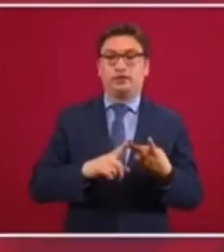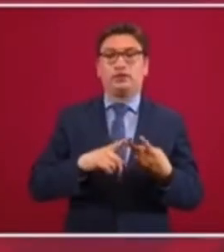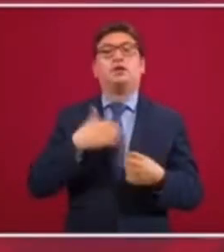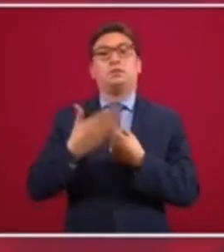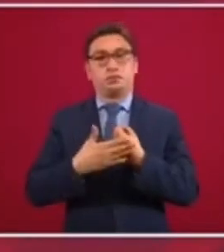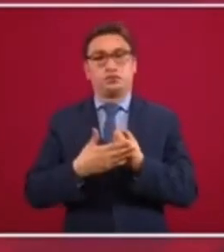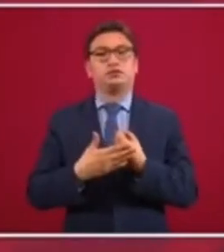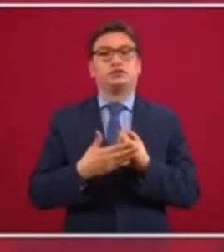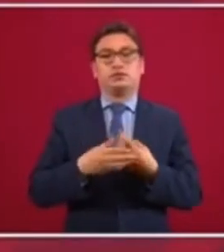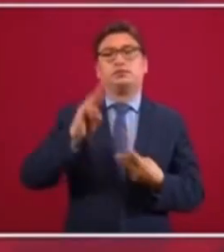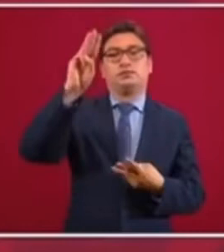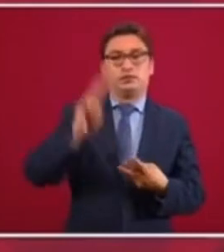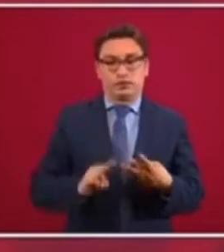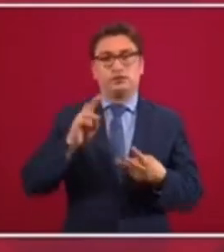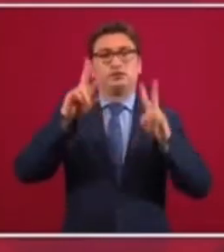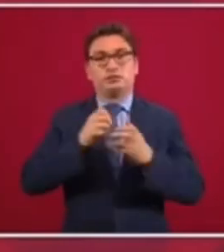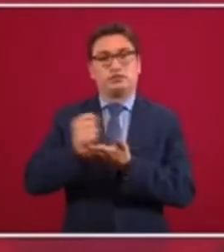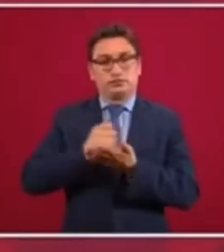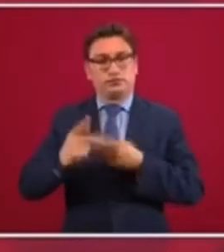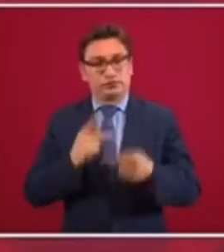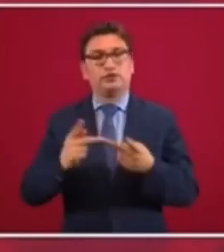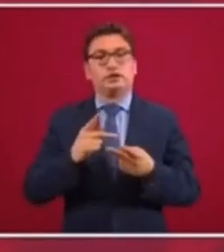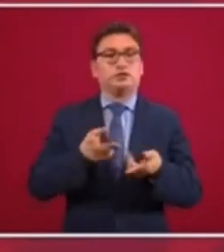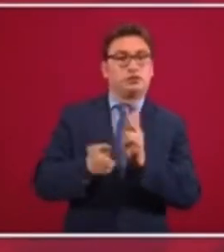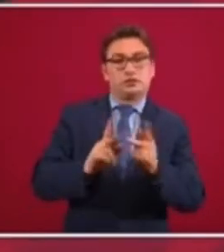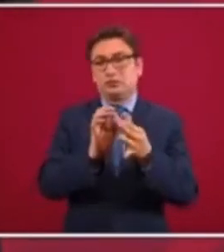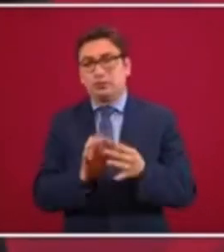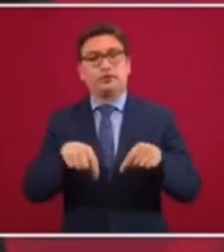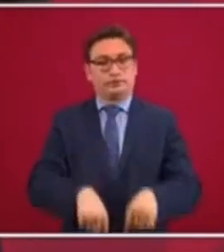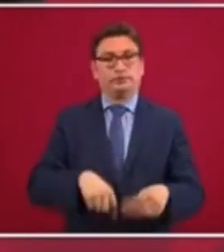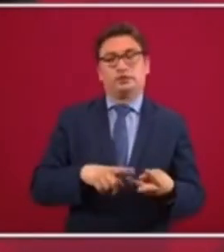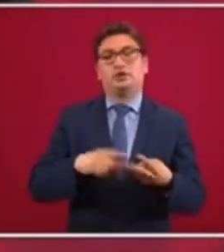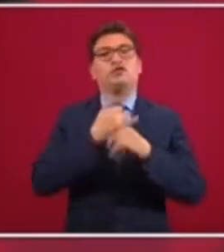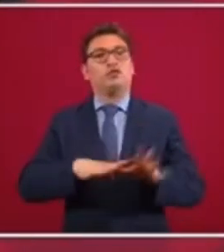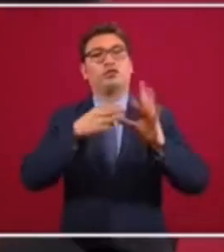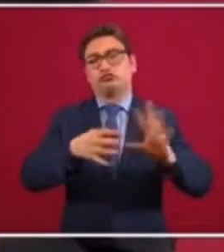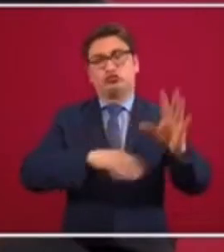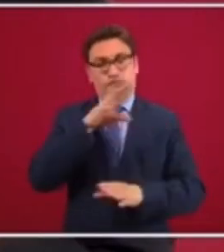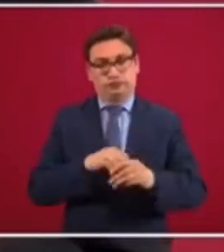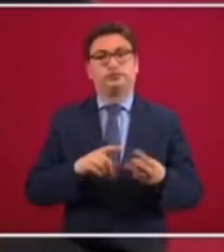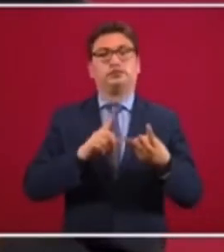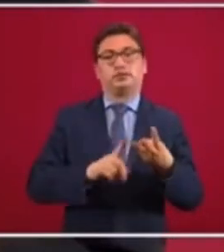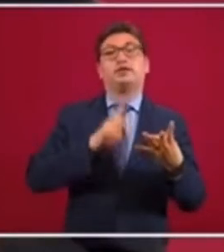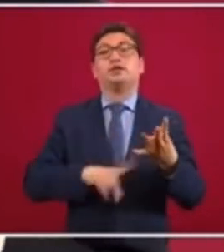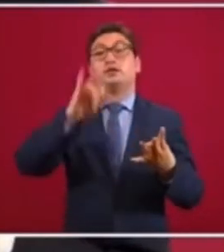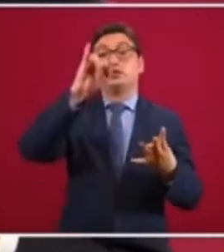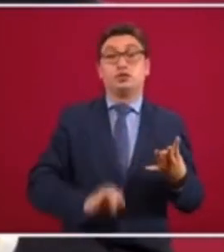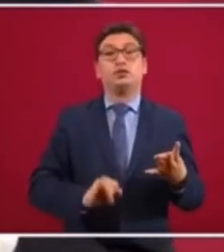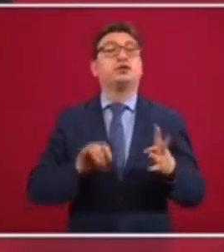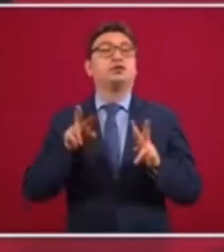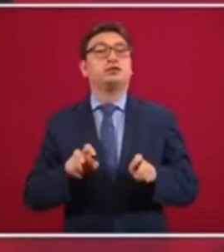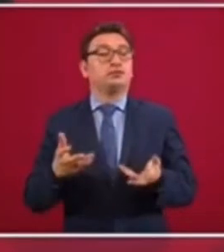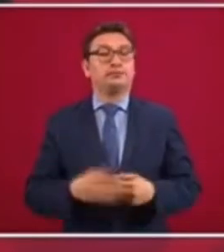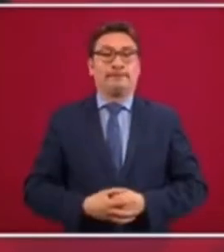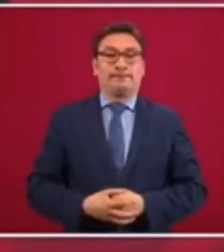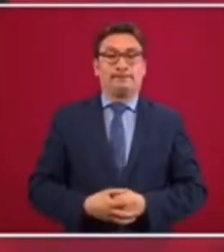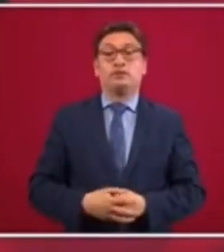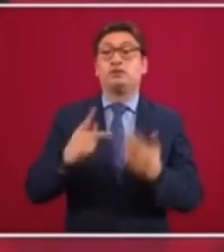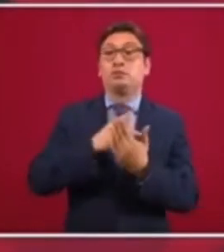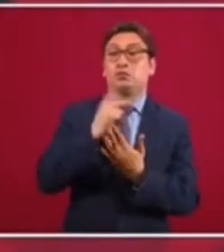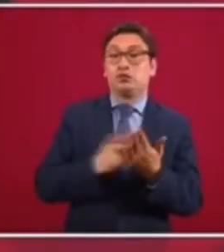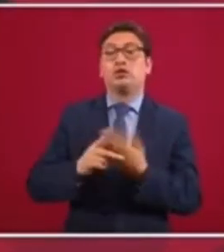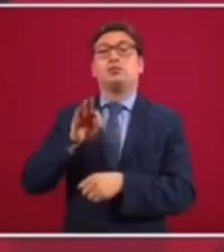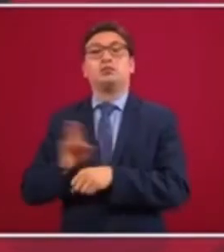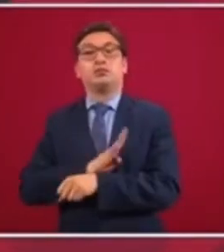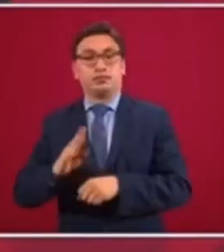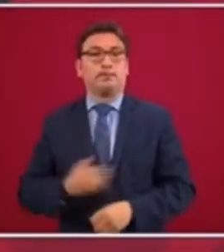ya vamos a dedicar miércoles para créditos, para hablar de créditos aquí, con toda la información. Y jueves para los programas